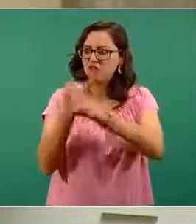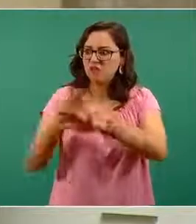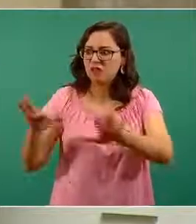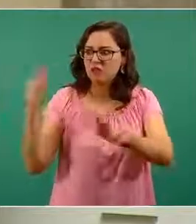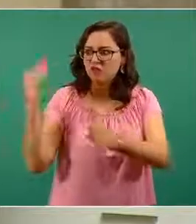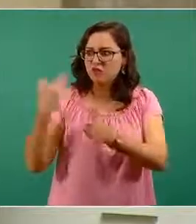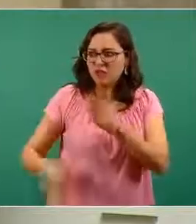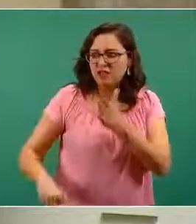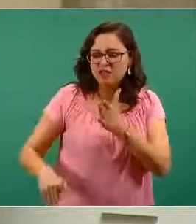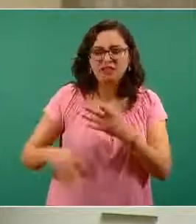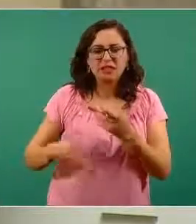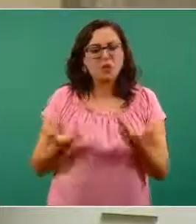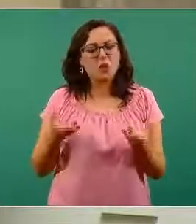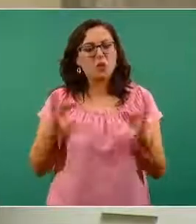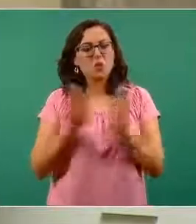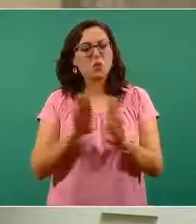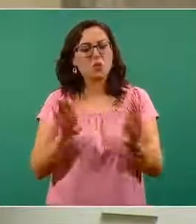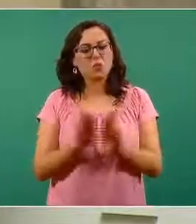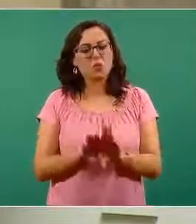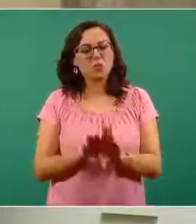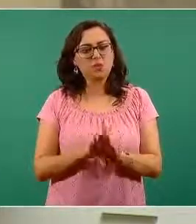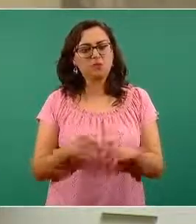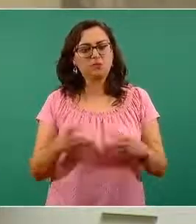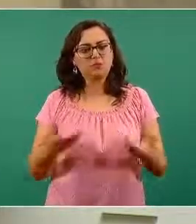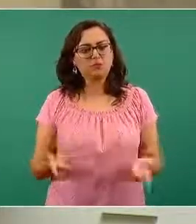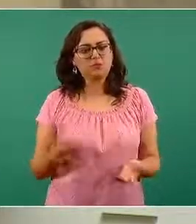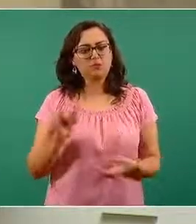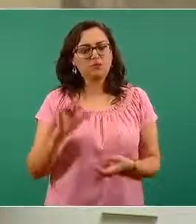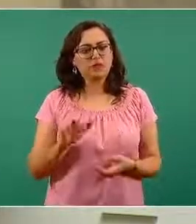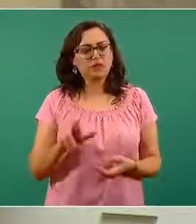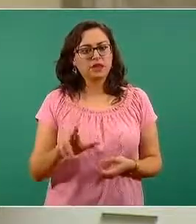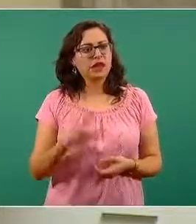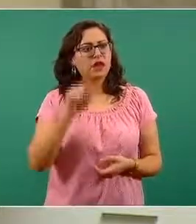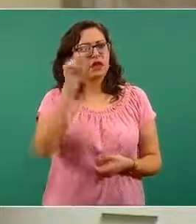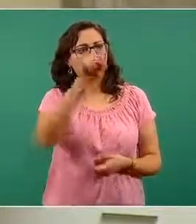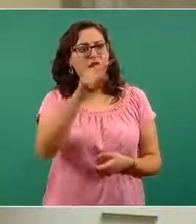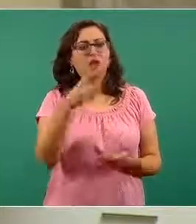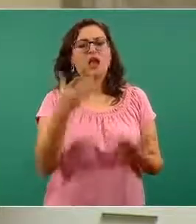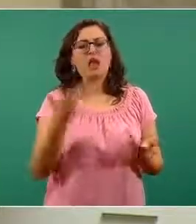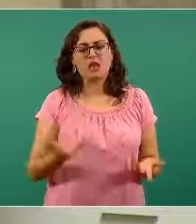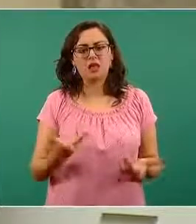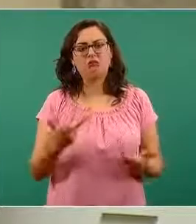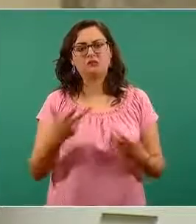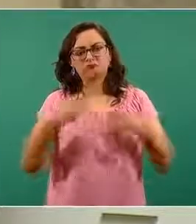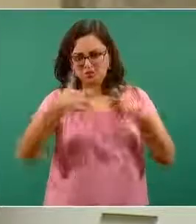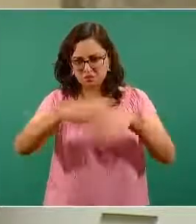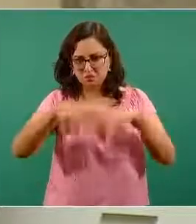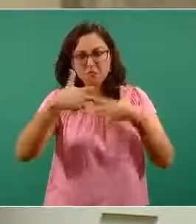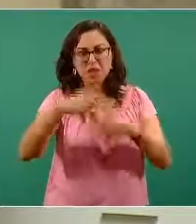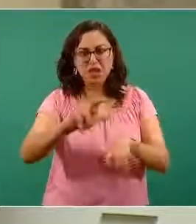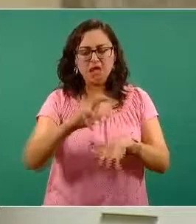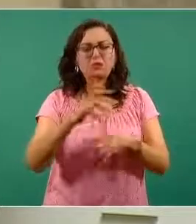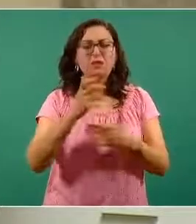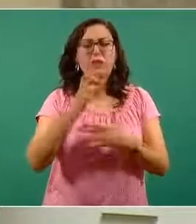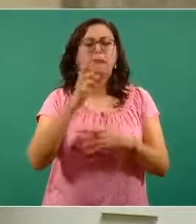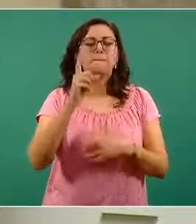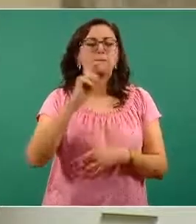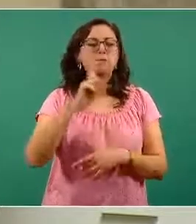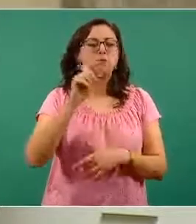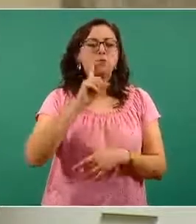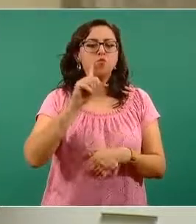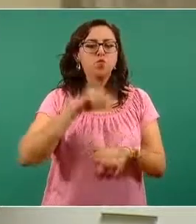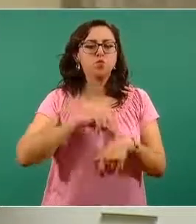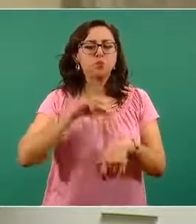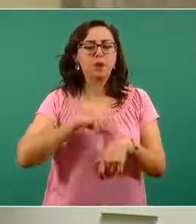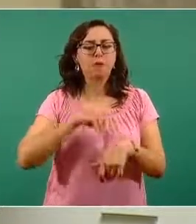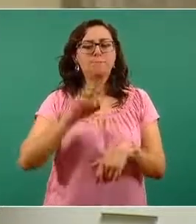la sección de hospitales, del Instituto Nacional de Rehabilitación, donde también mencionaban en una entrevista a la doctora